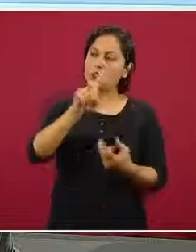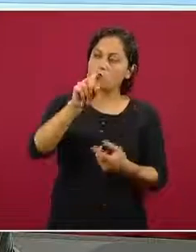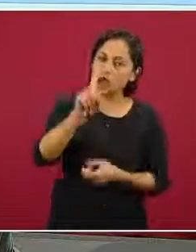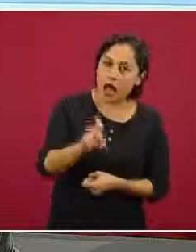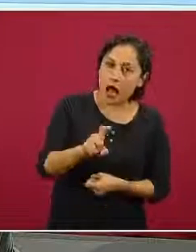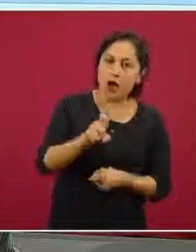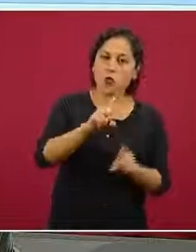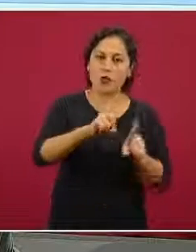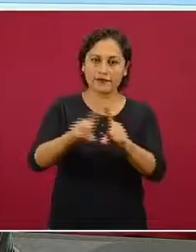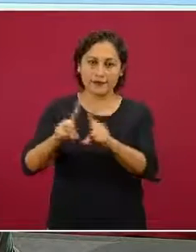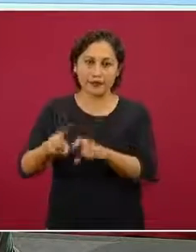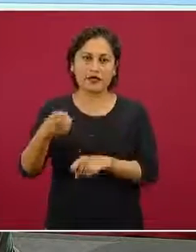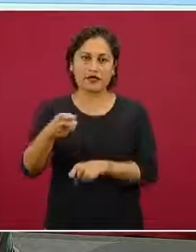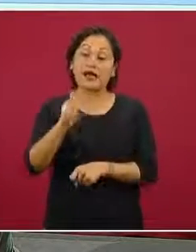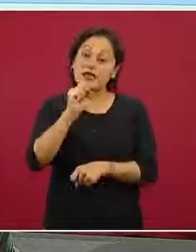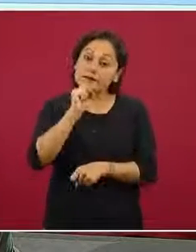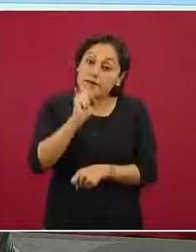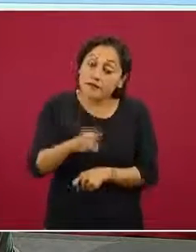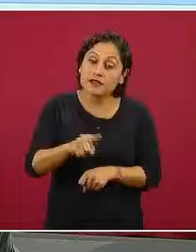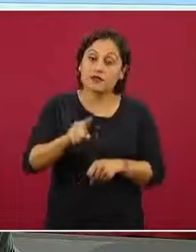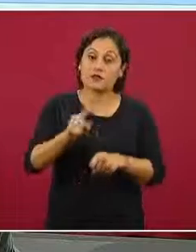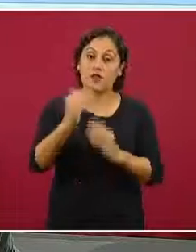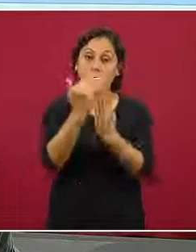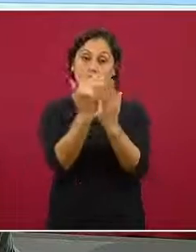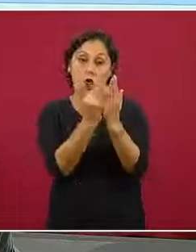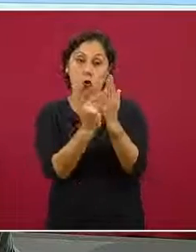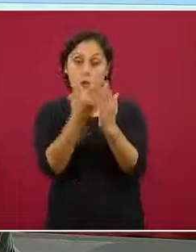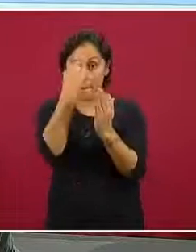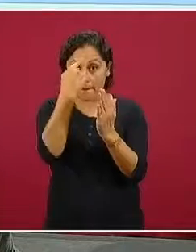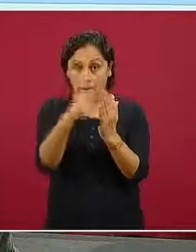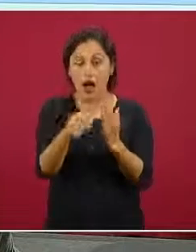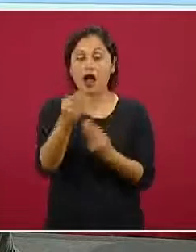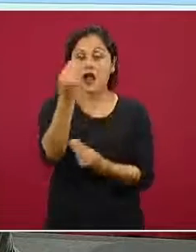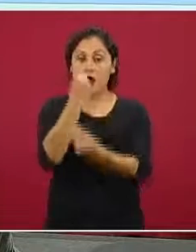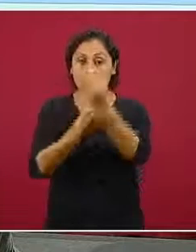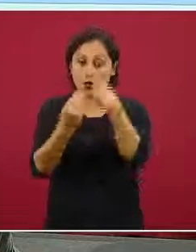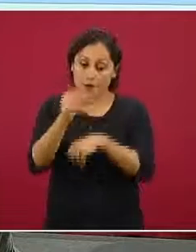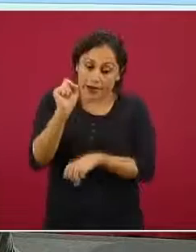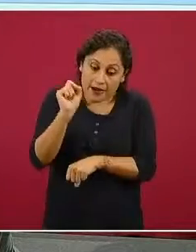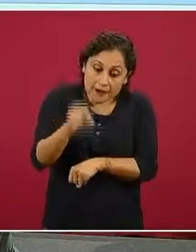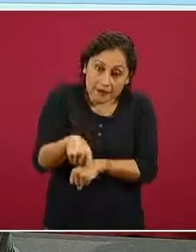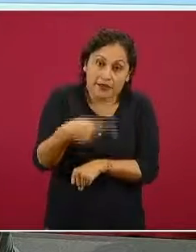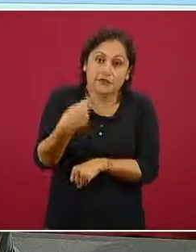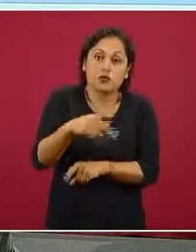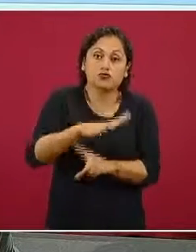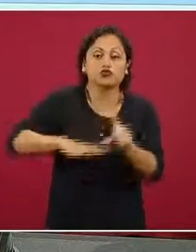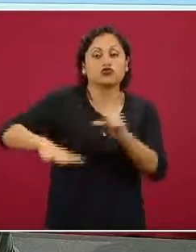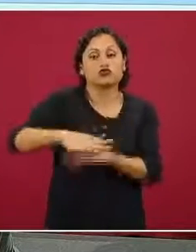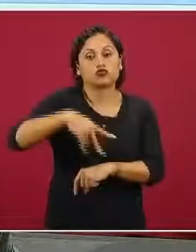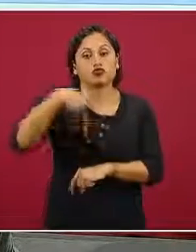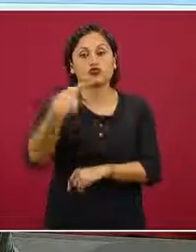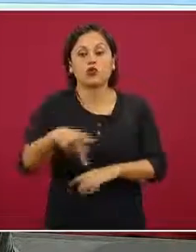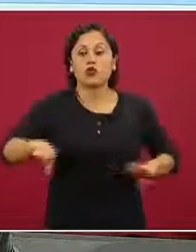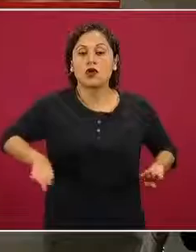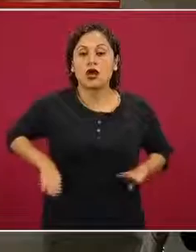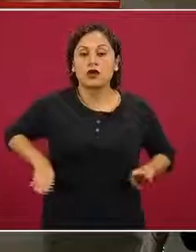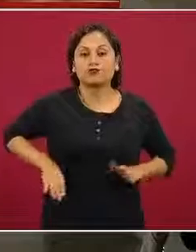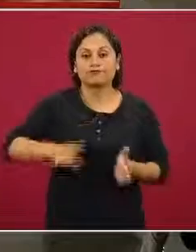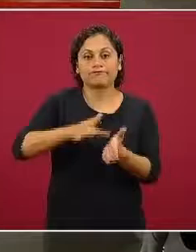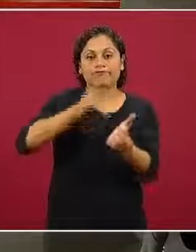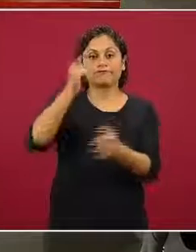de estas canastas regionales culturalmente aceptables y con el aprovechamiento de la biodiversidad local la siguiente